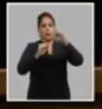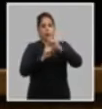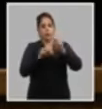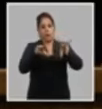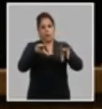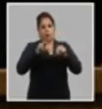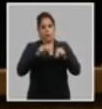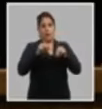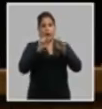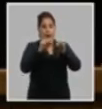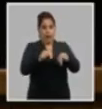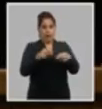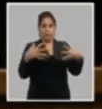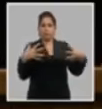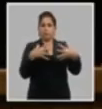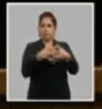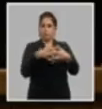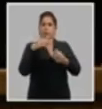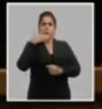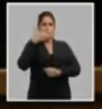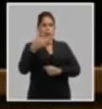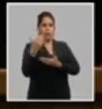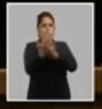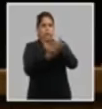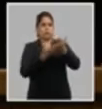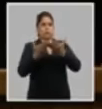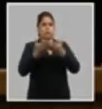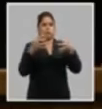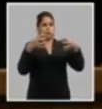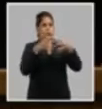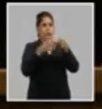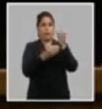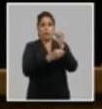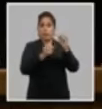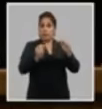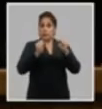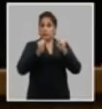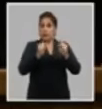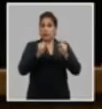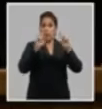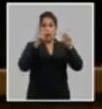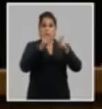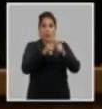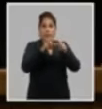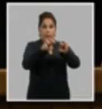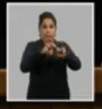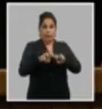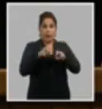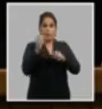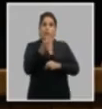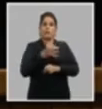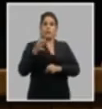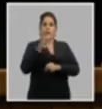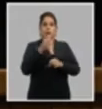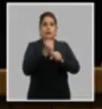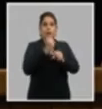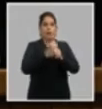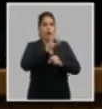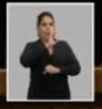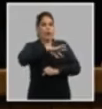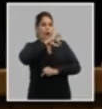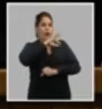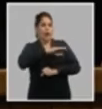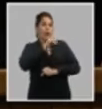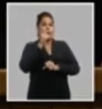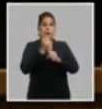y la existencia de relaciones adecuadas entre ellas el fortalecimiento de las asambleas municipales la labor del delegado